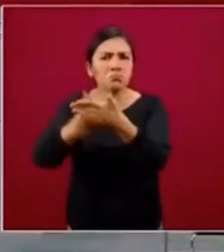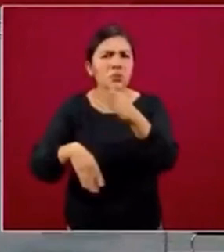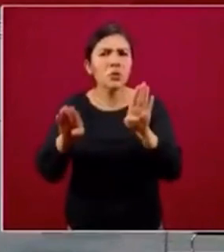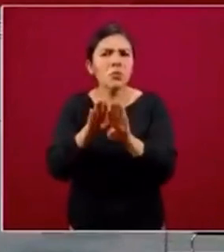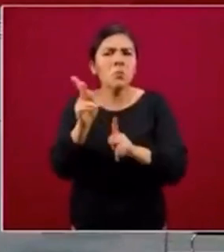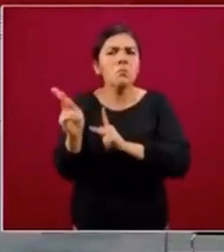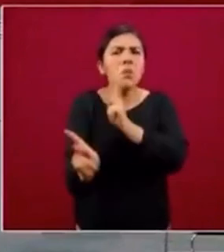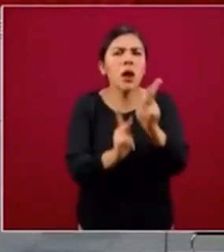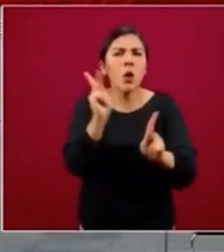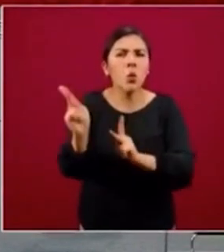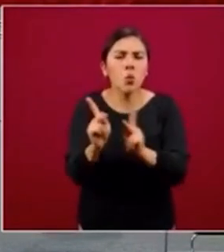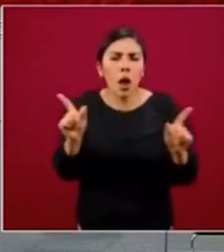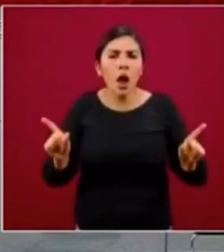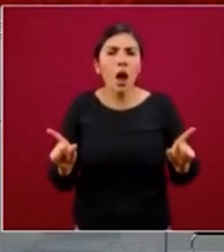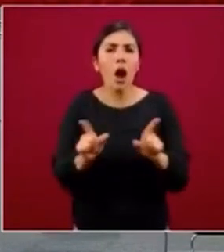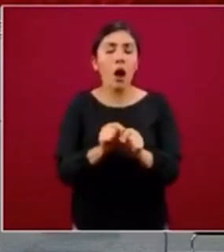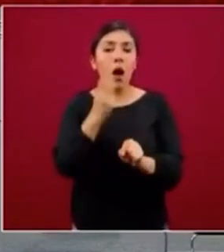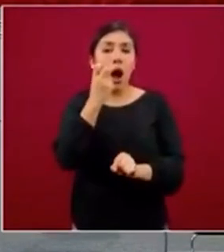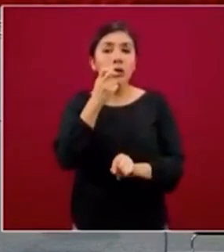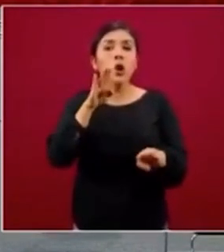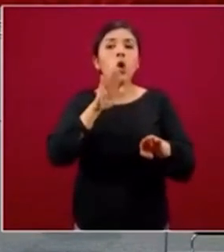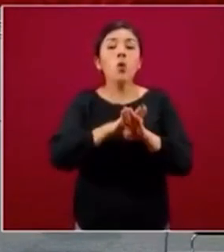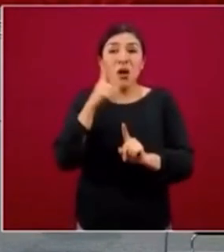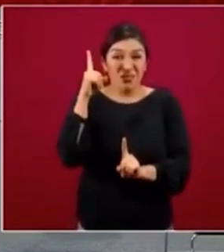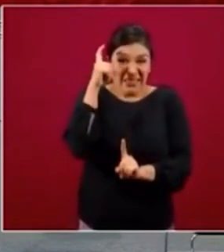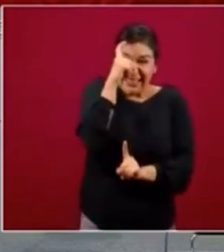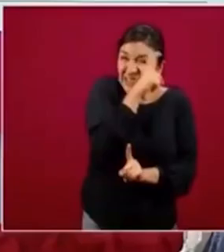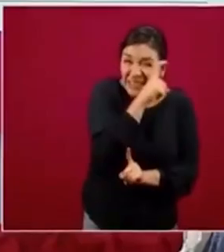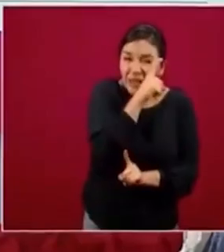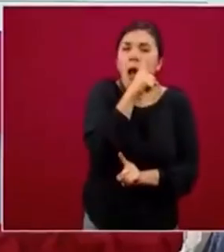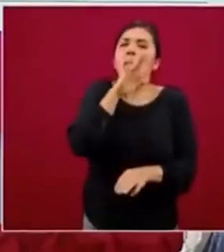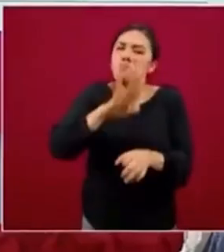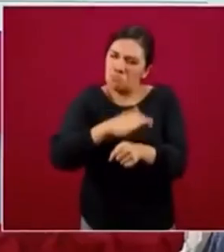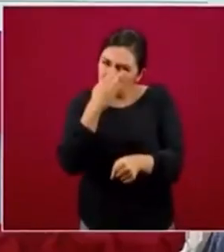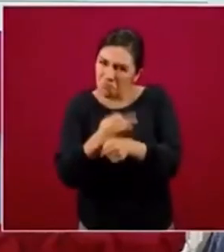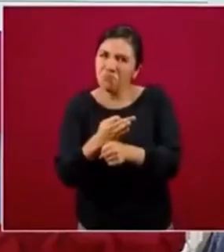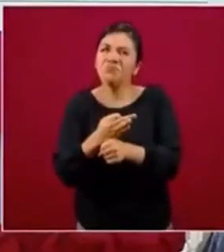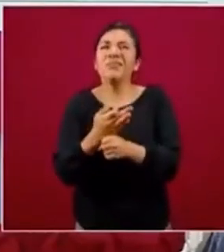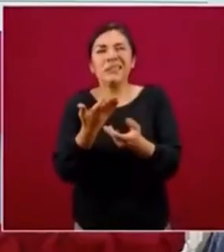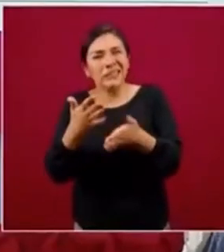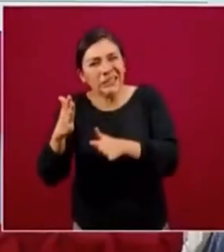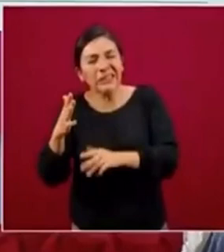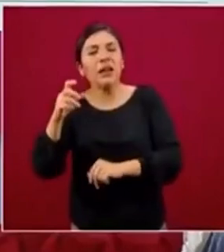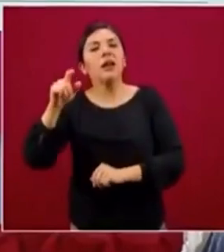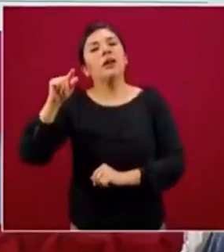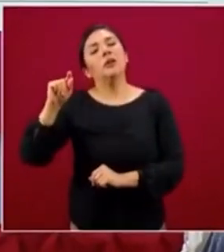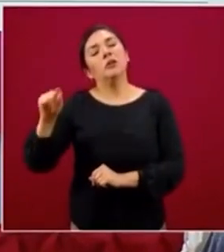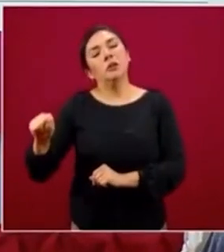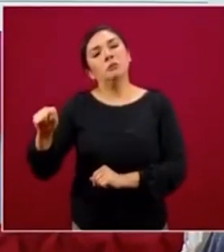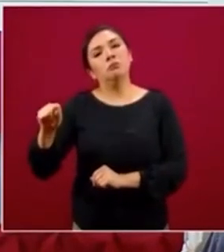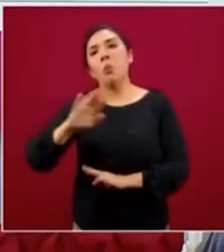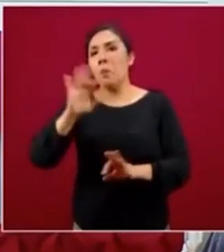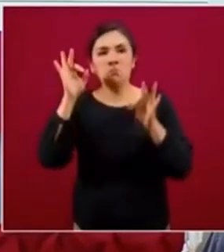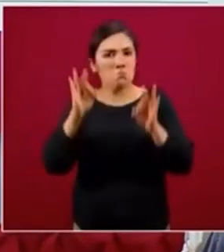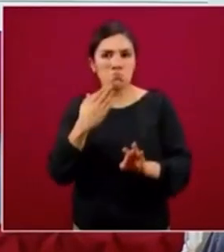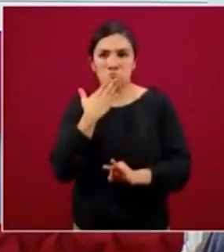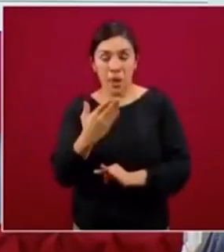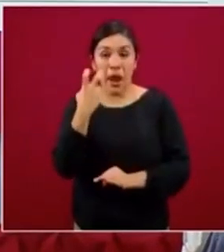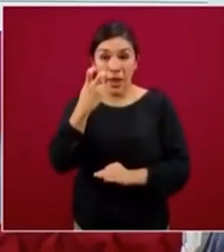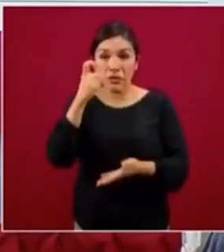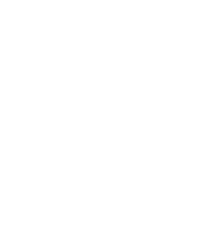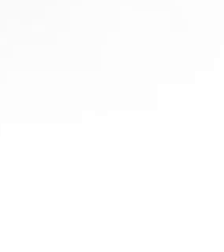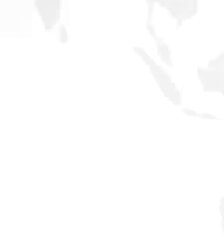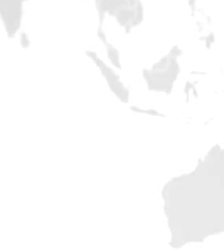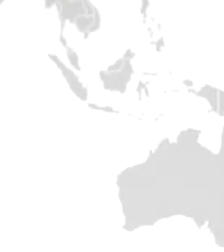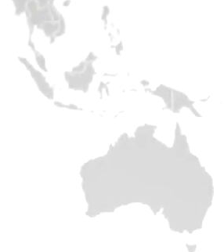preguntas del grado de la discapacidad. Y eso es lo que se anota en nuestra cédula y se hace una